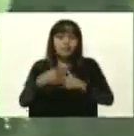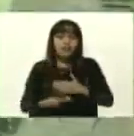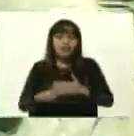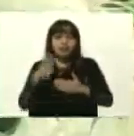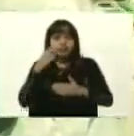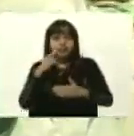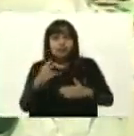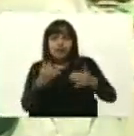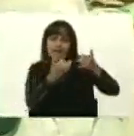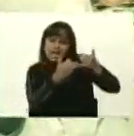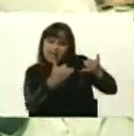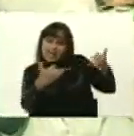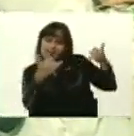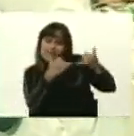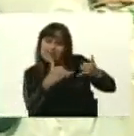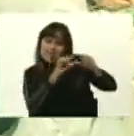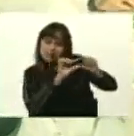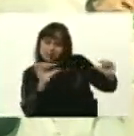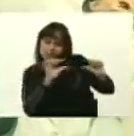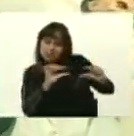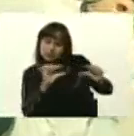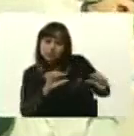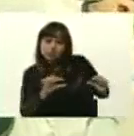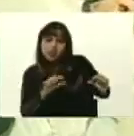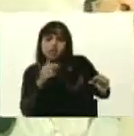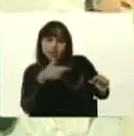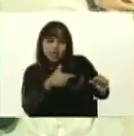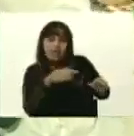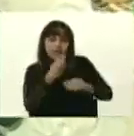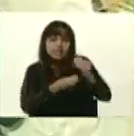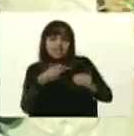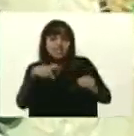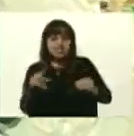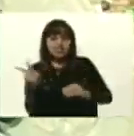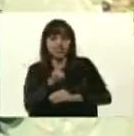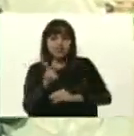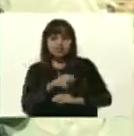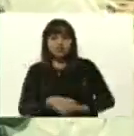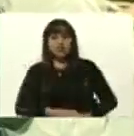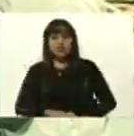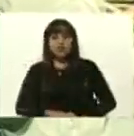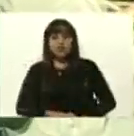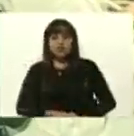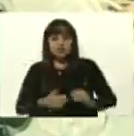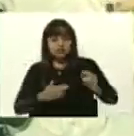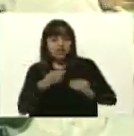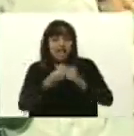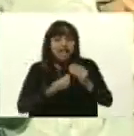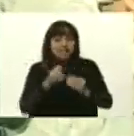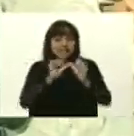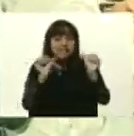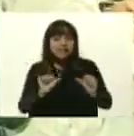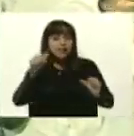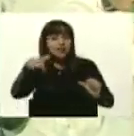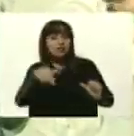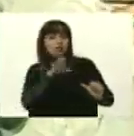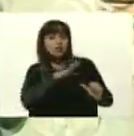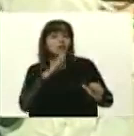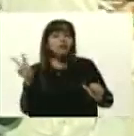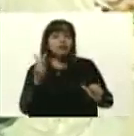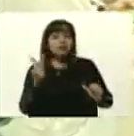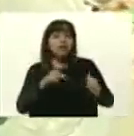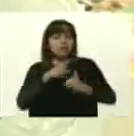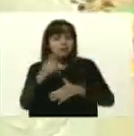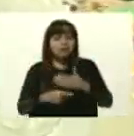líneas en términos coloquiales se producen acá, es decir, se construye todo el sistema, el programa, ¿verdad, Miguel?